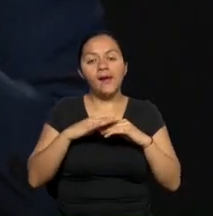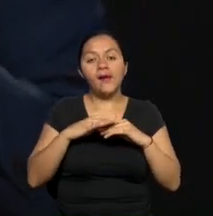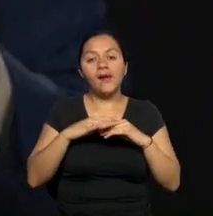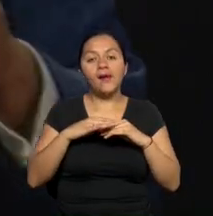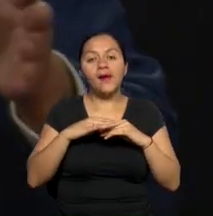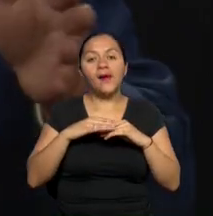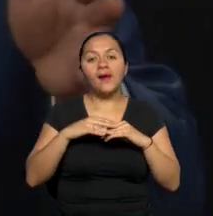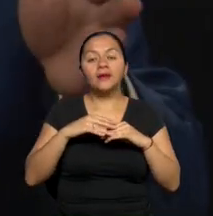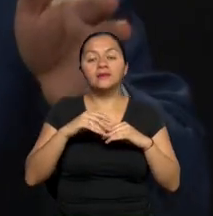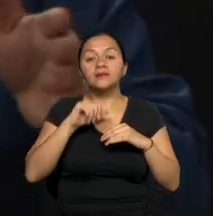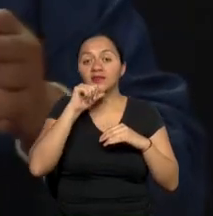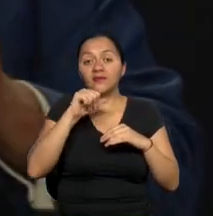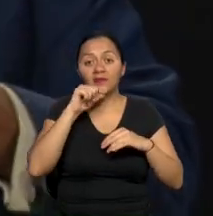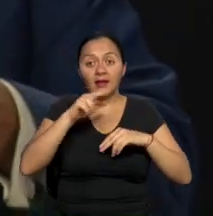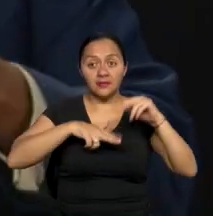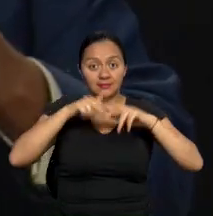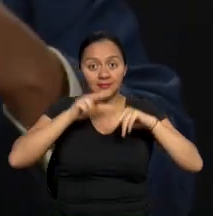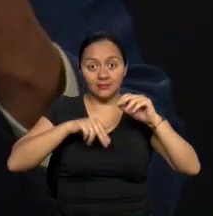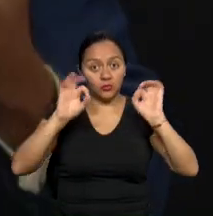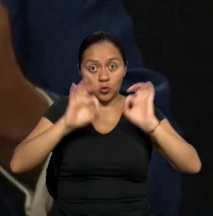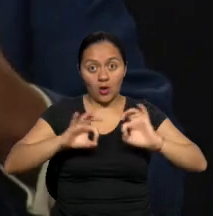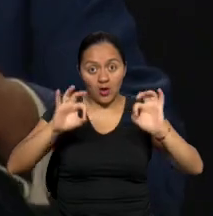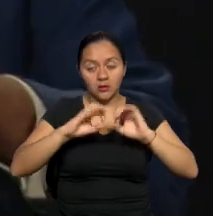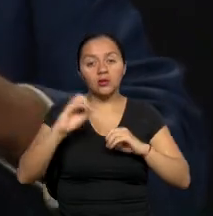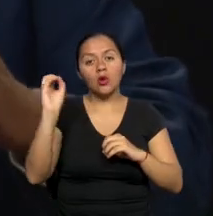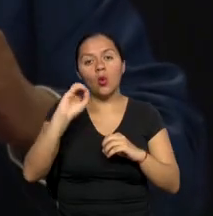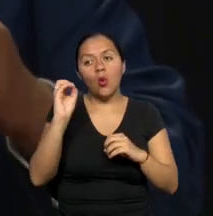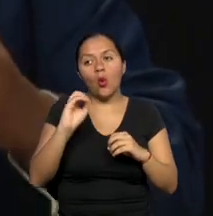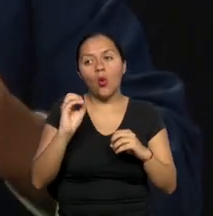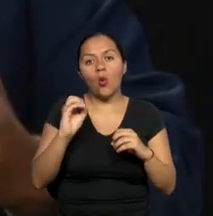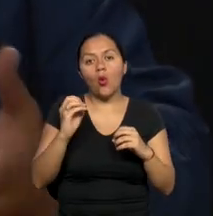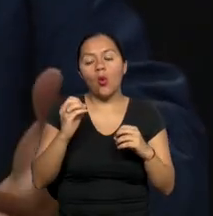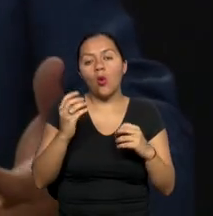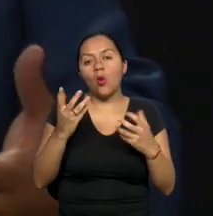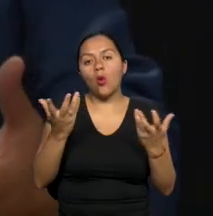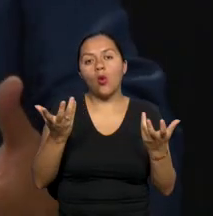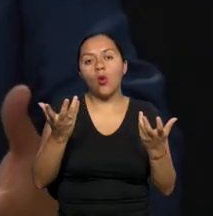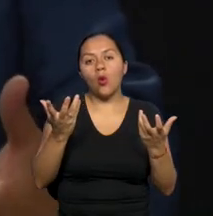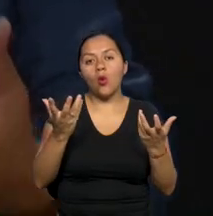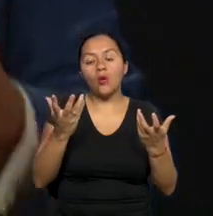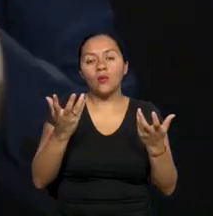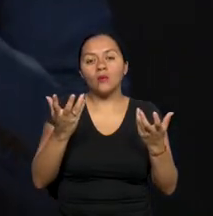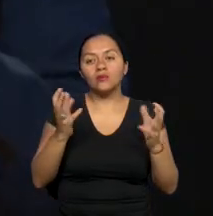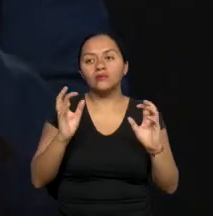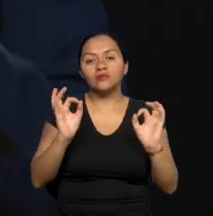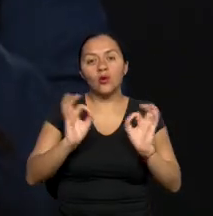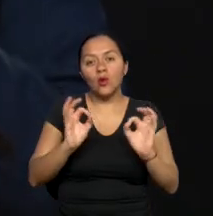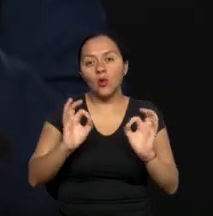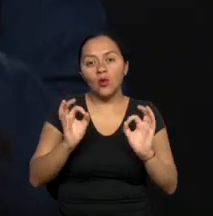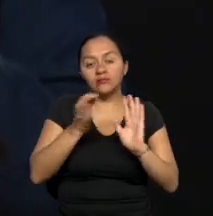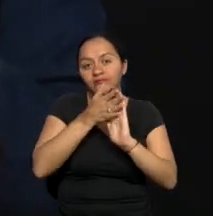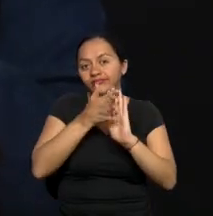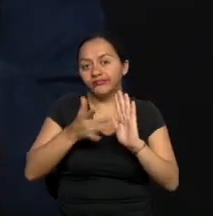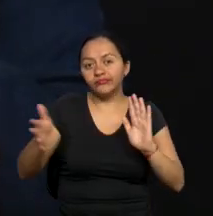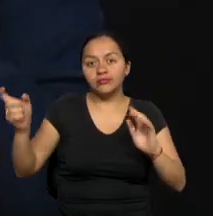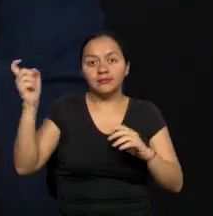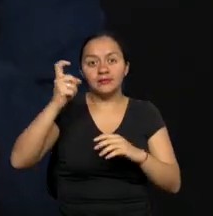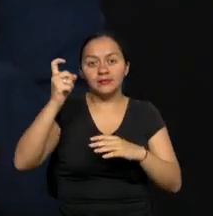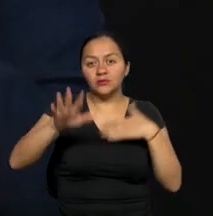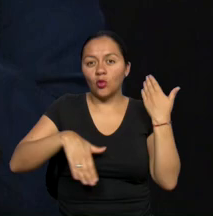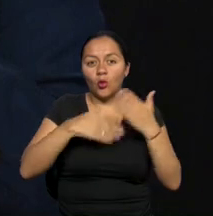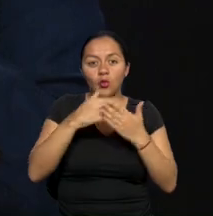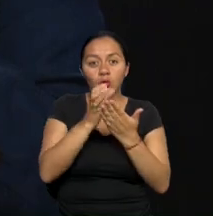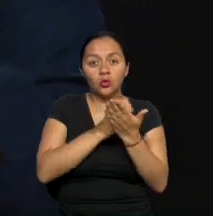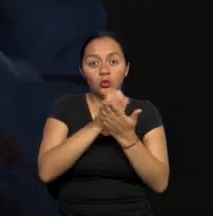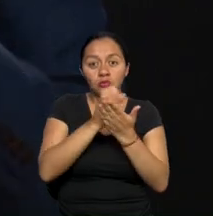falta de infraestructura, pero no es porque nos las niegan, sino es porque de repente tenemos amplia demanda de